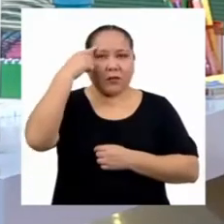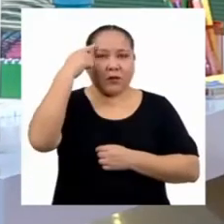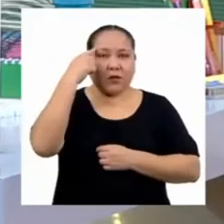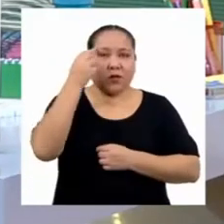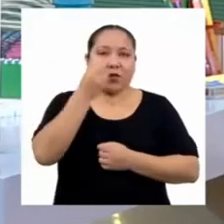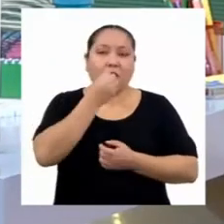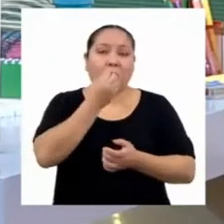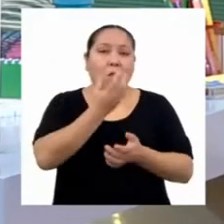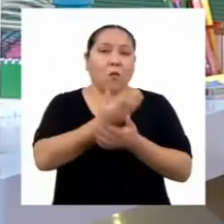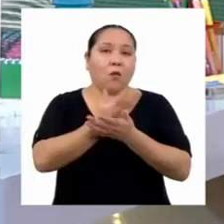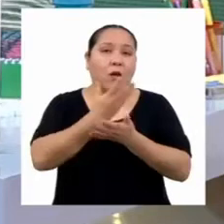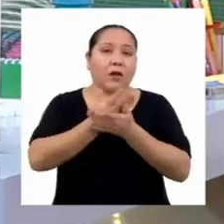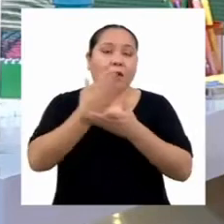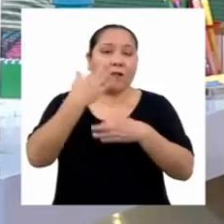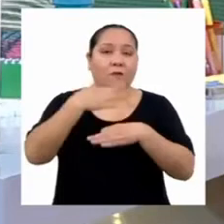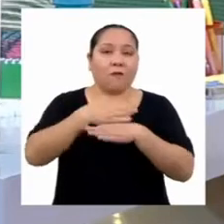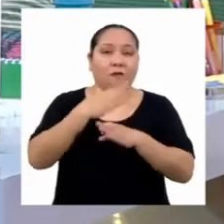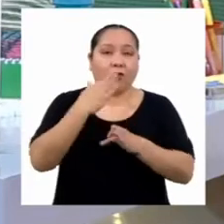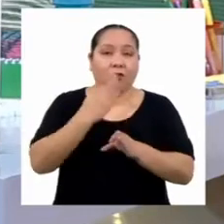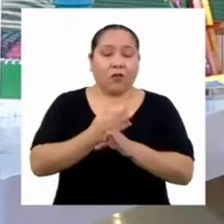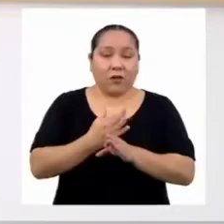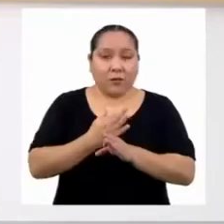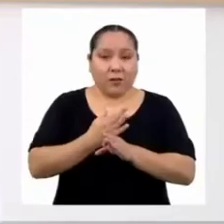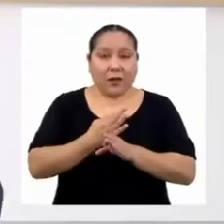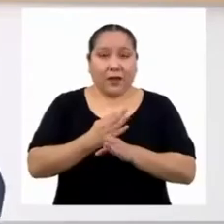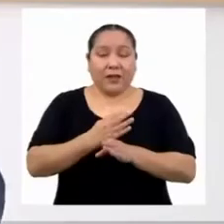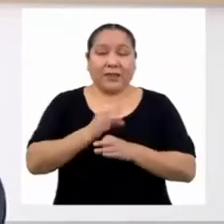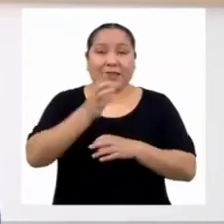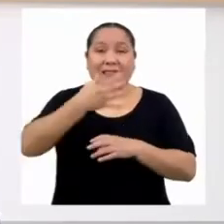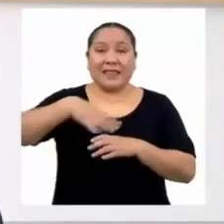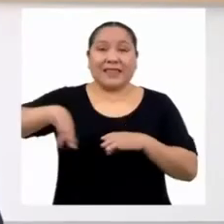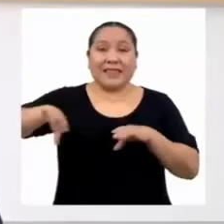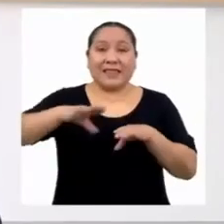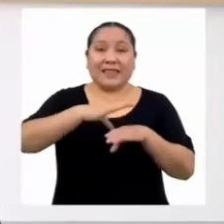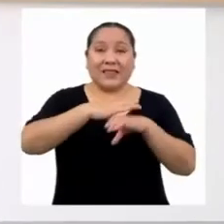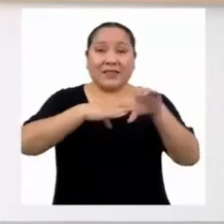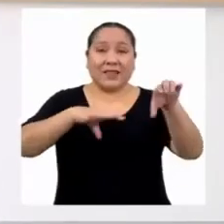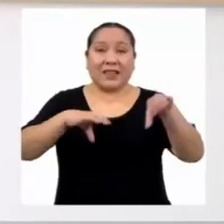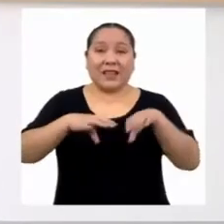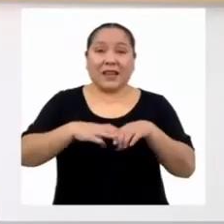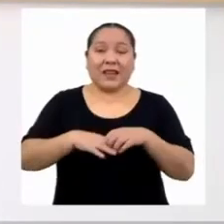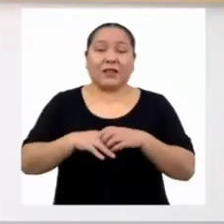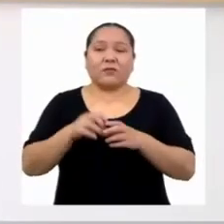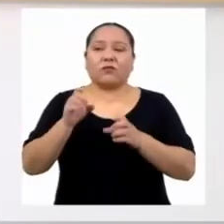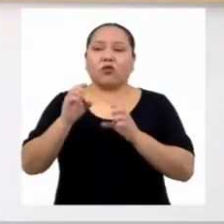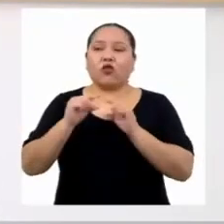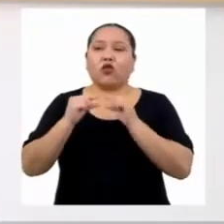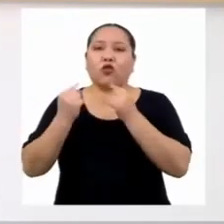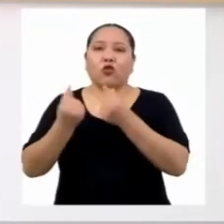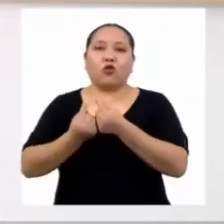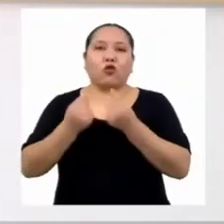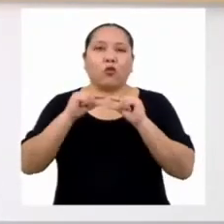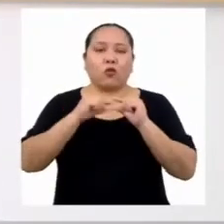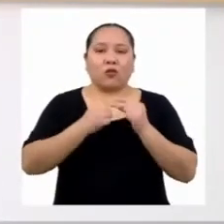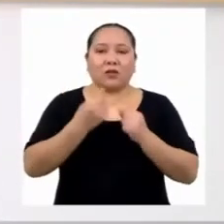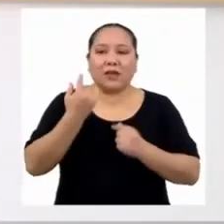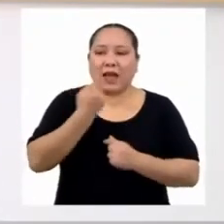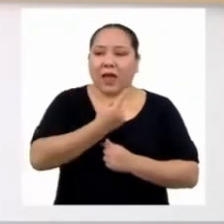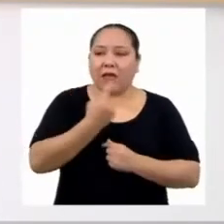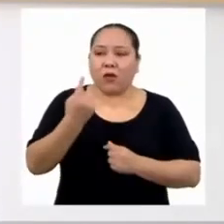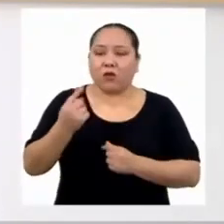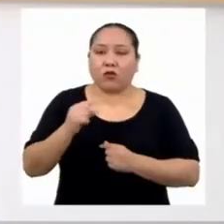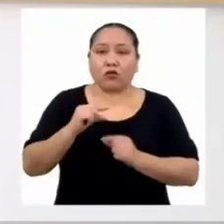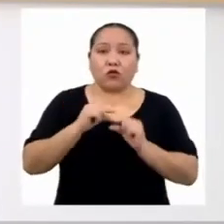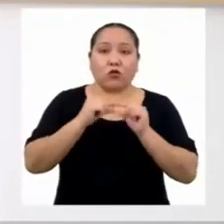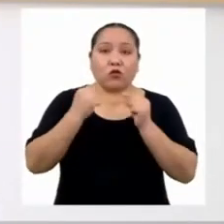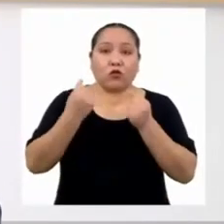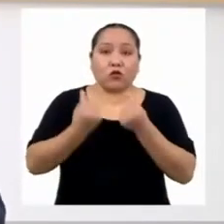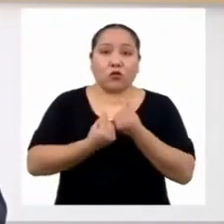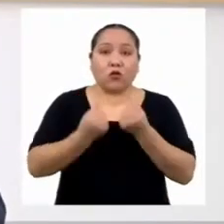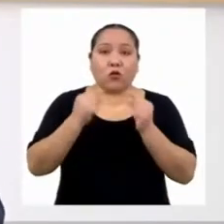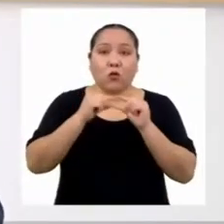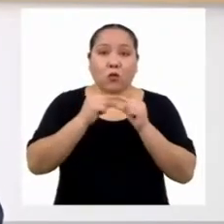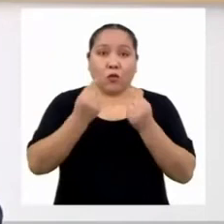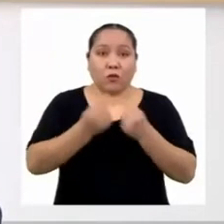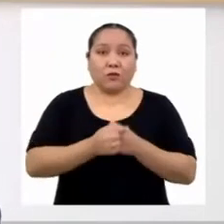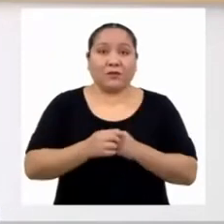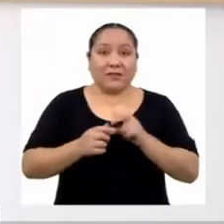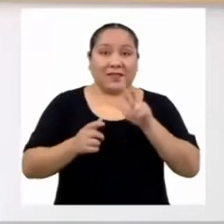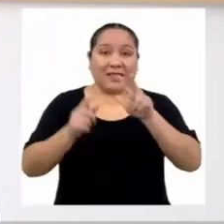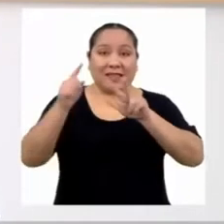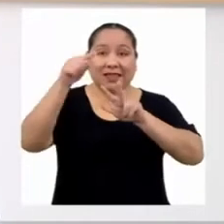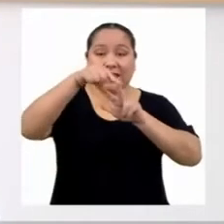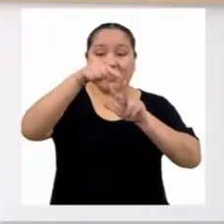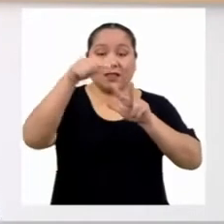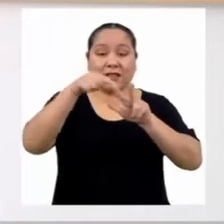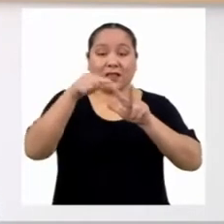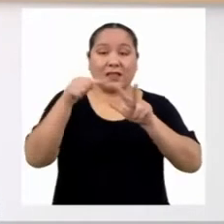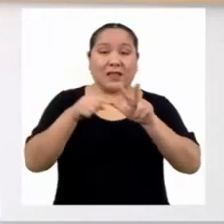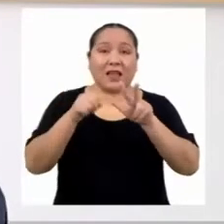manera de dividirlas es por integrantes. Efectivamente. Cada una es un grupo o estrato. Nos quedaremos con tres grupos